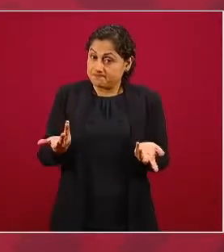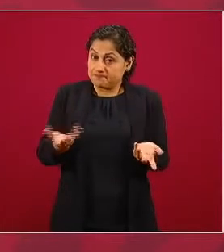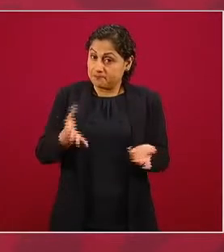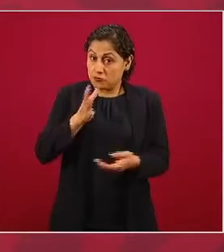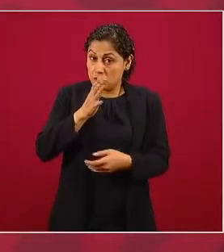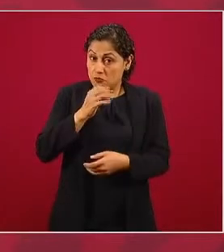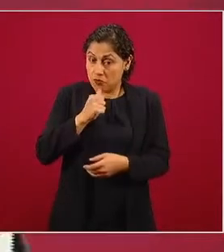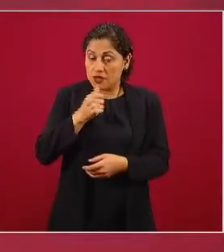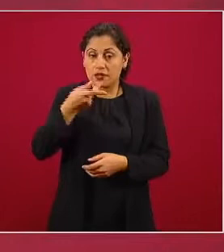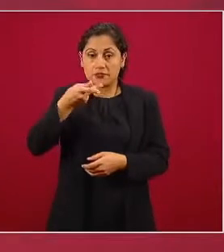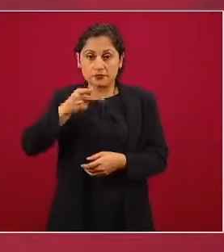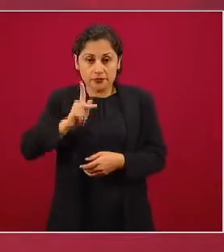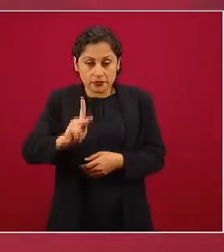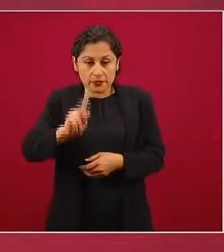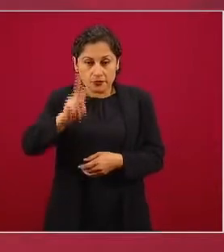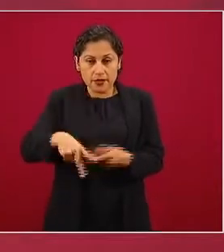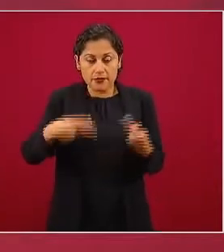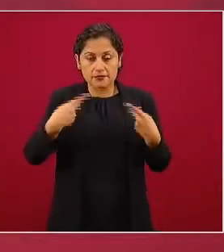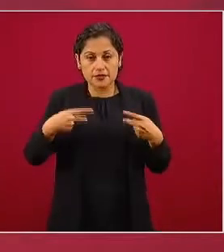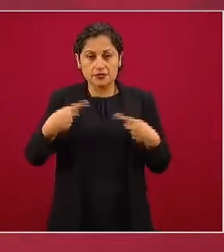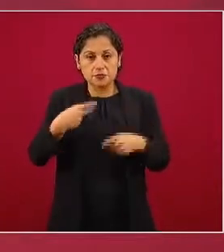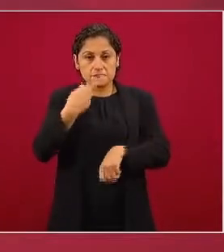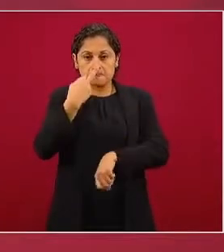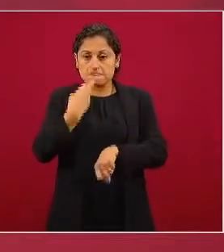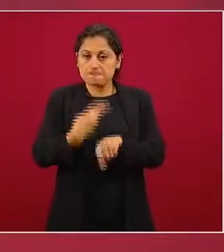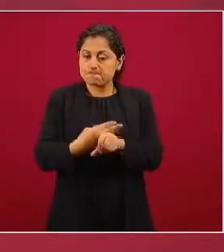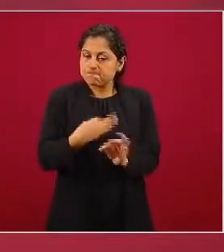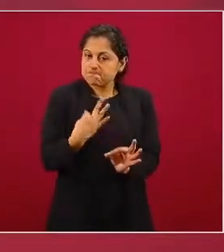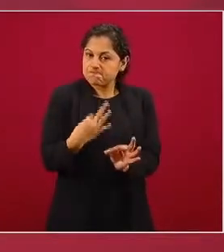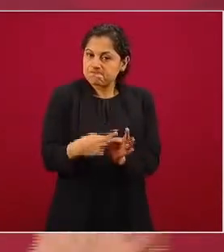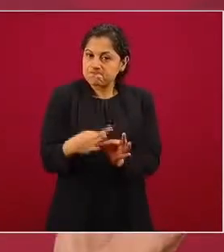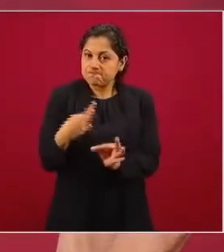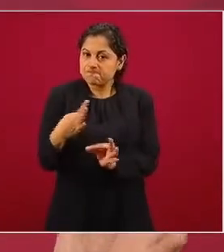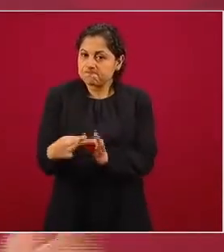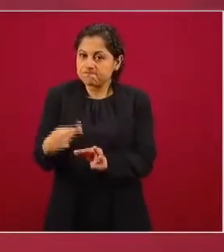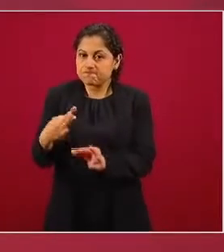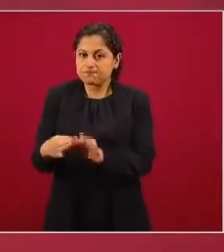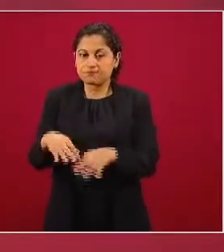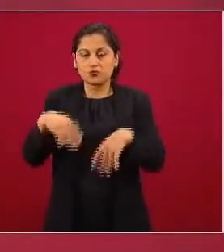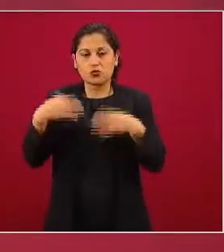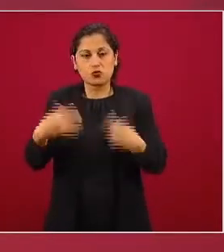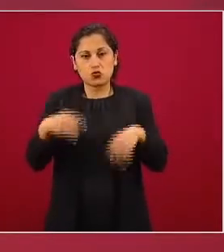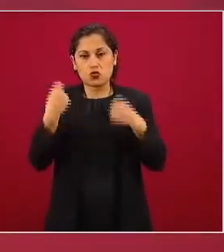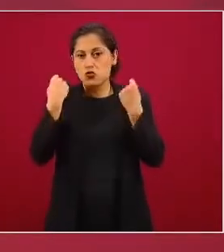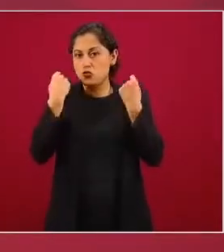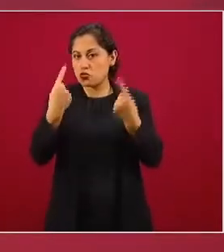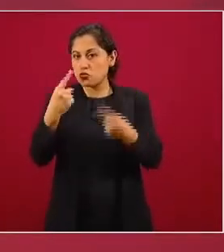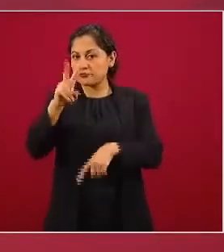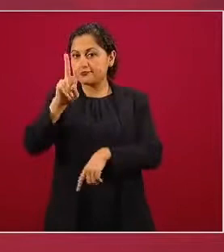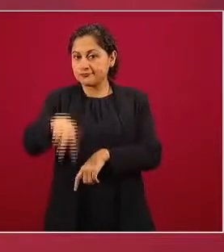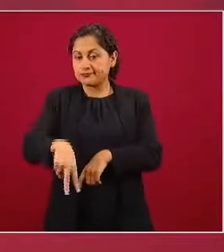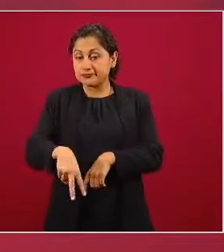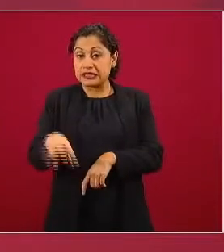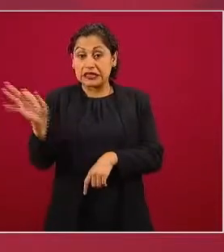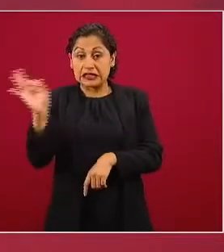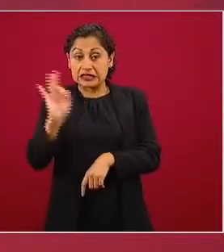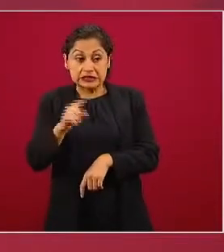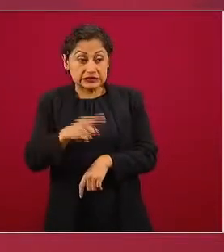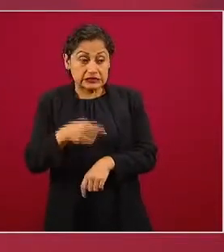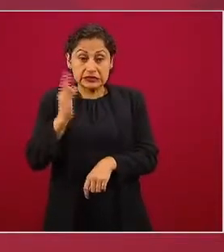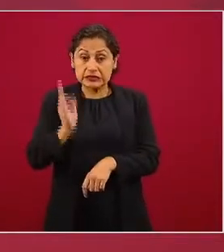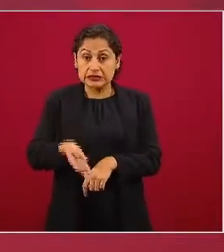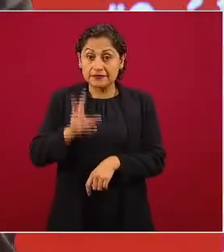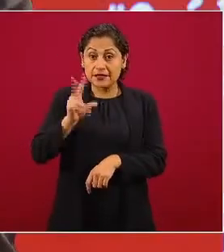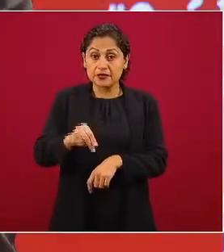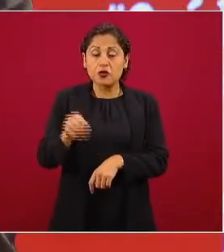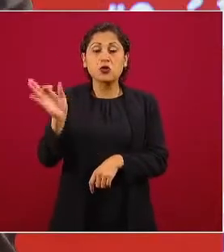que ha sido ejemplar, hubiésemos padecido más todavía por la pandemia.